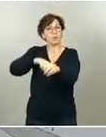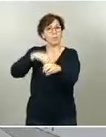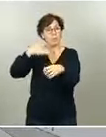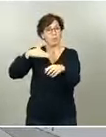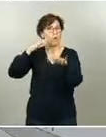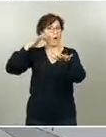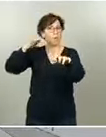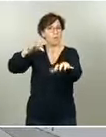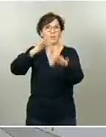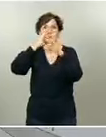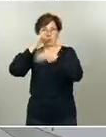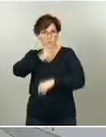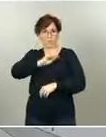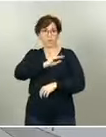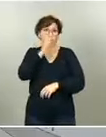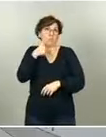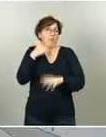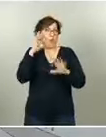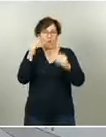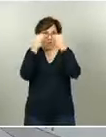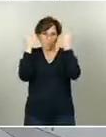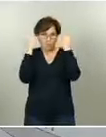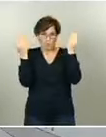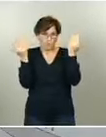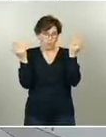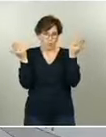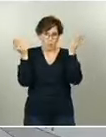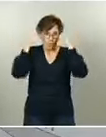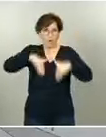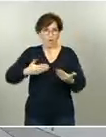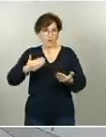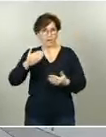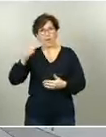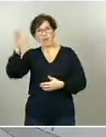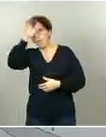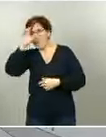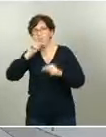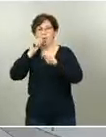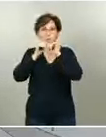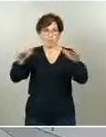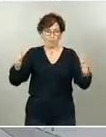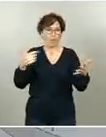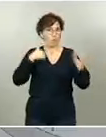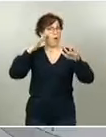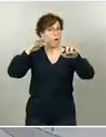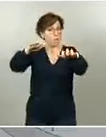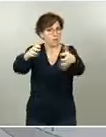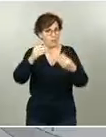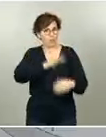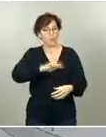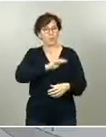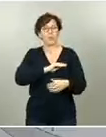no es mi formación, la de la ciencia y la epidemiología, sí tengo que decirle que tomamos, lógicamente,